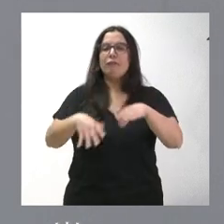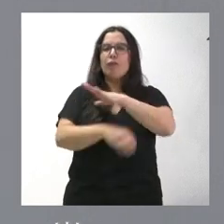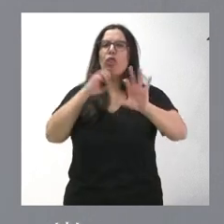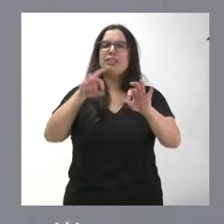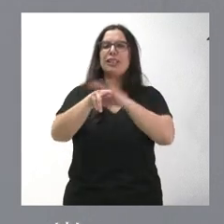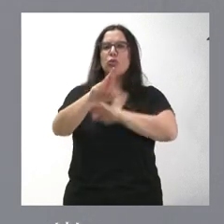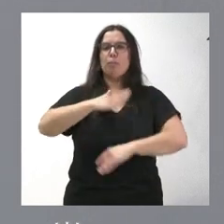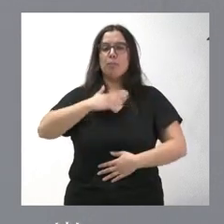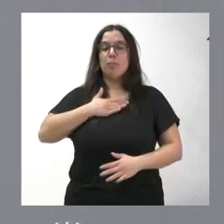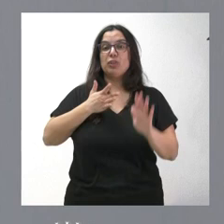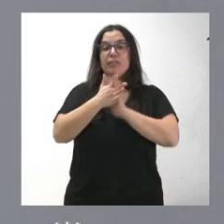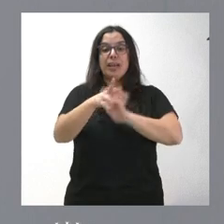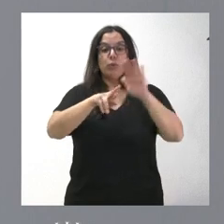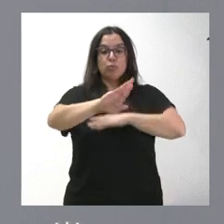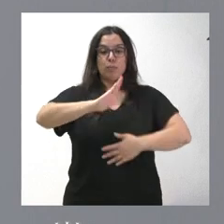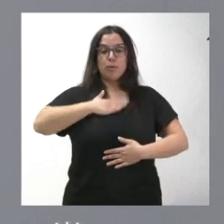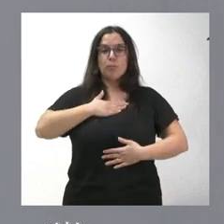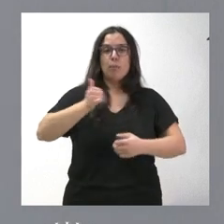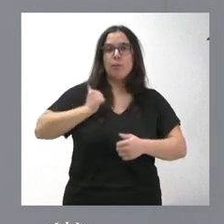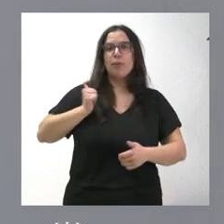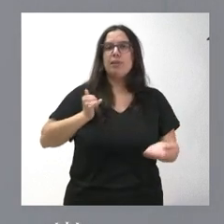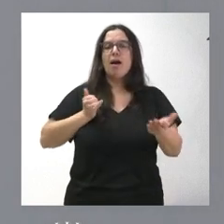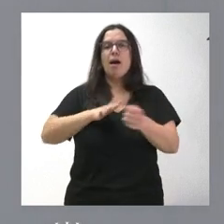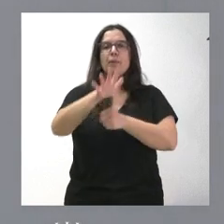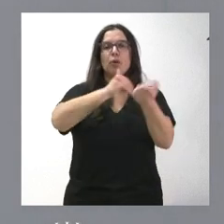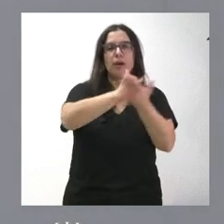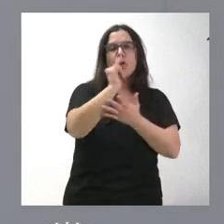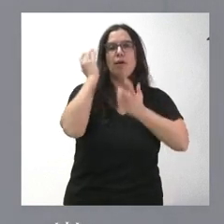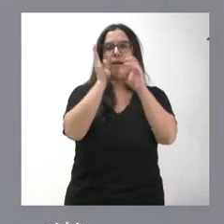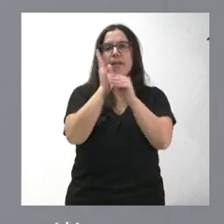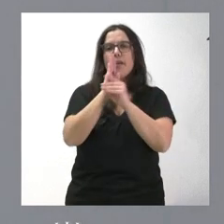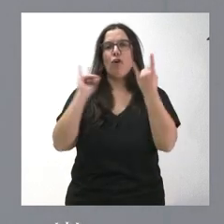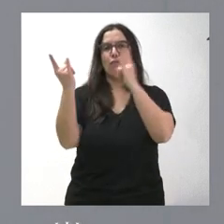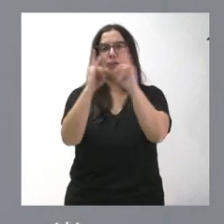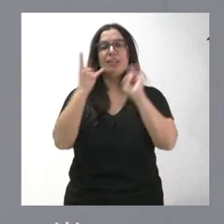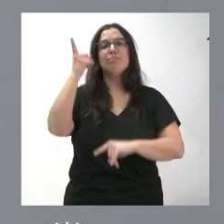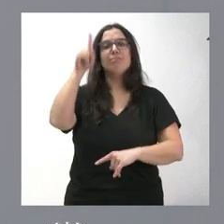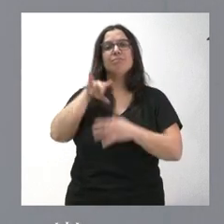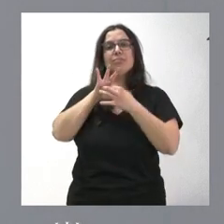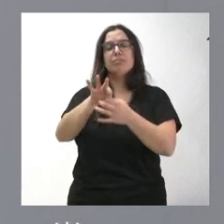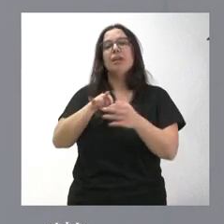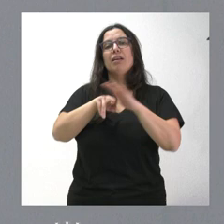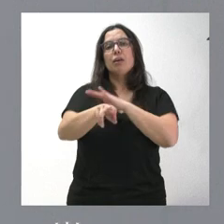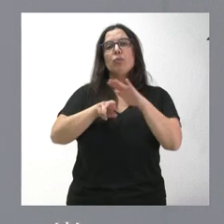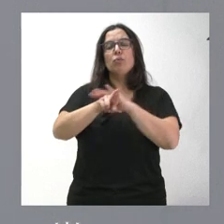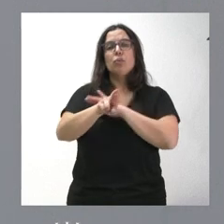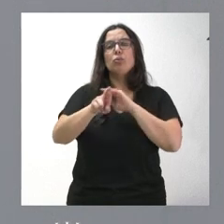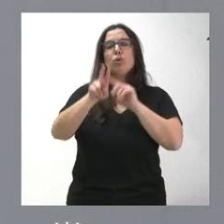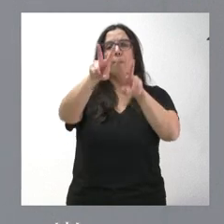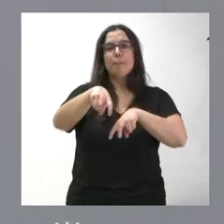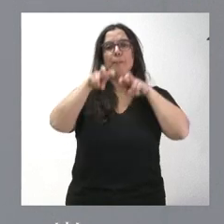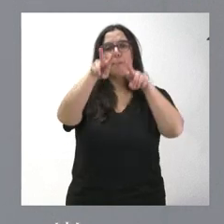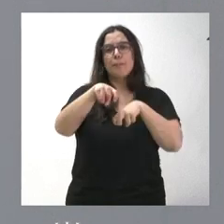los recursos de nuestra comunidad en el ámbito agrícola, ganadero, forestal, pero también todo lo que tiene que ver con los recursos mineros